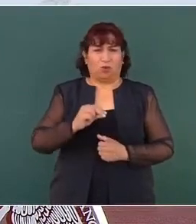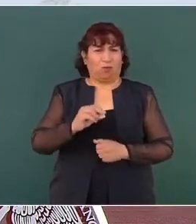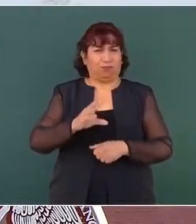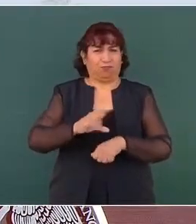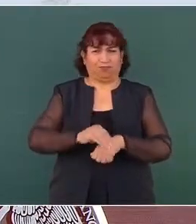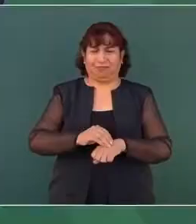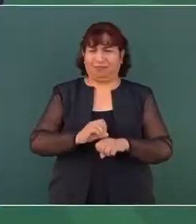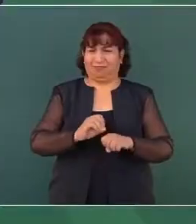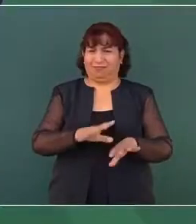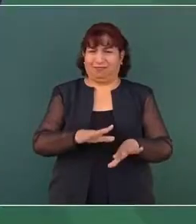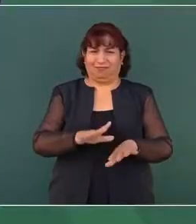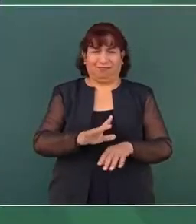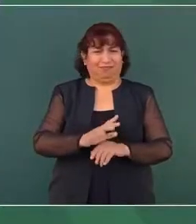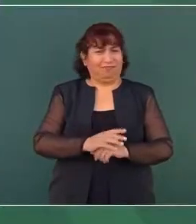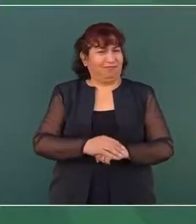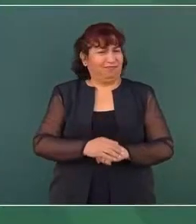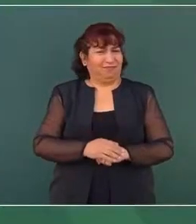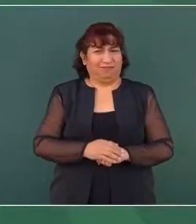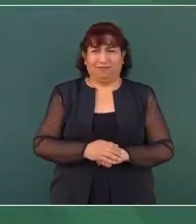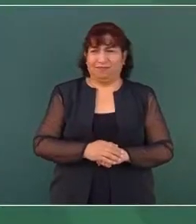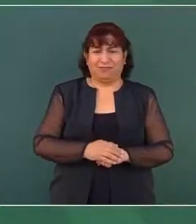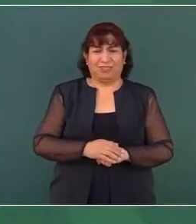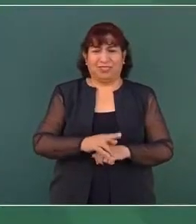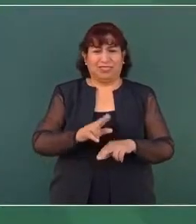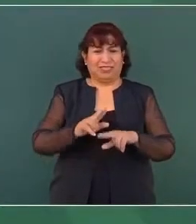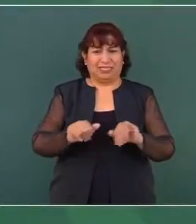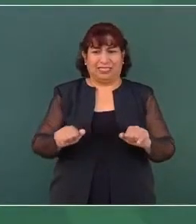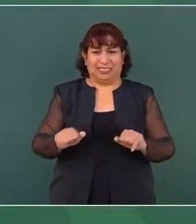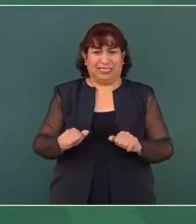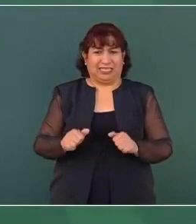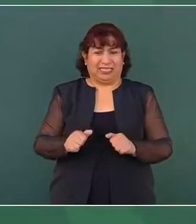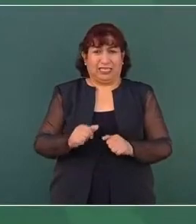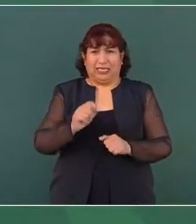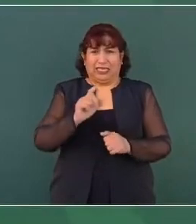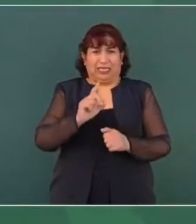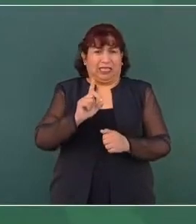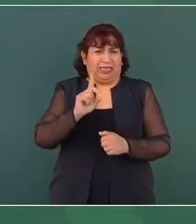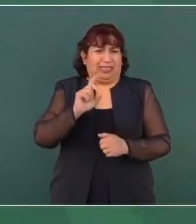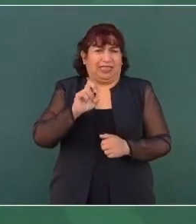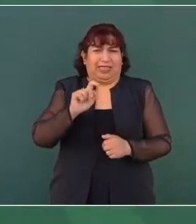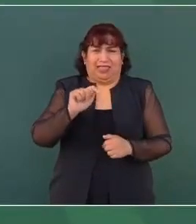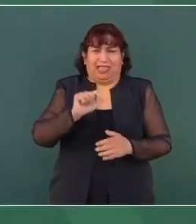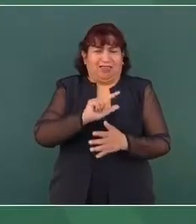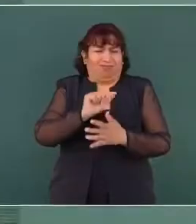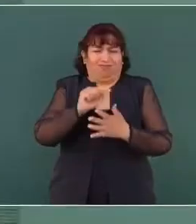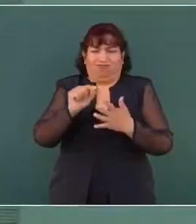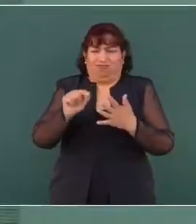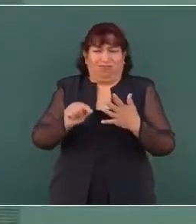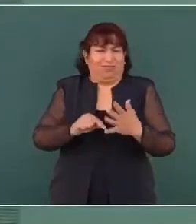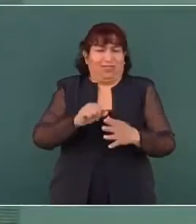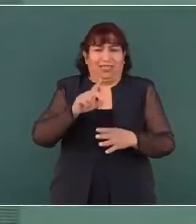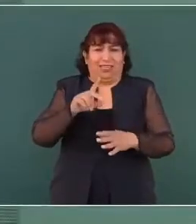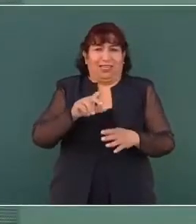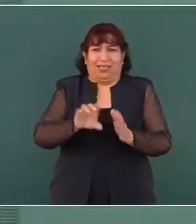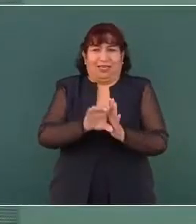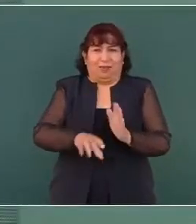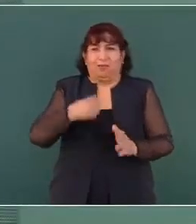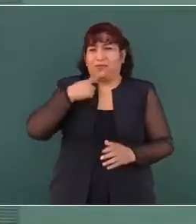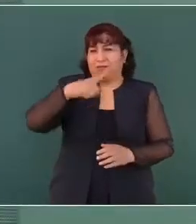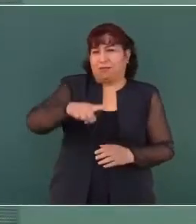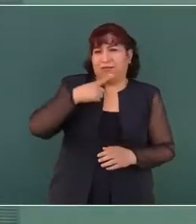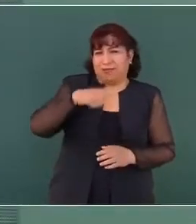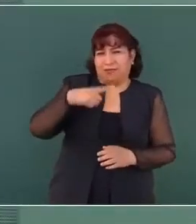ningún detalle en el caso de las denuncias